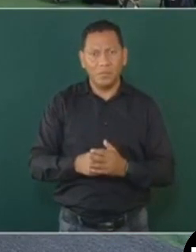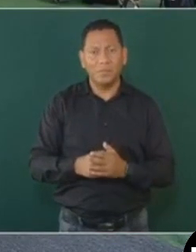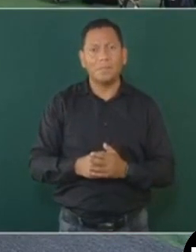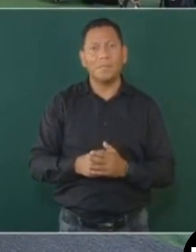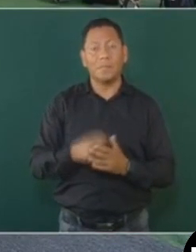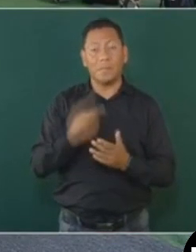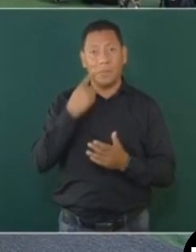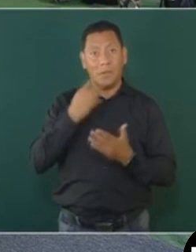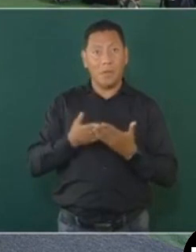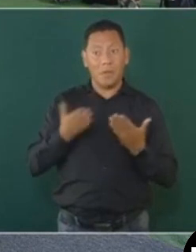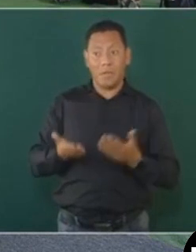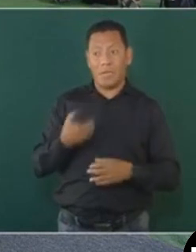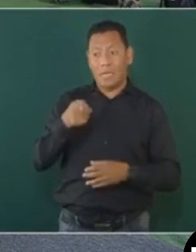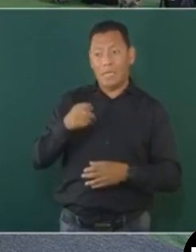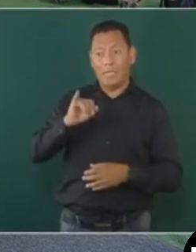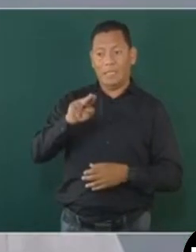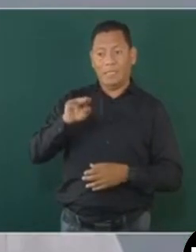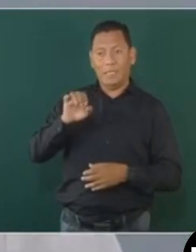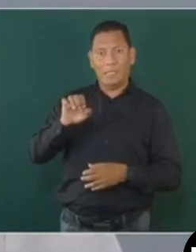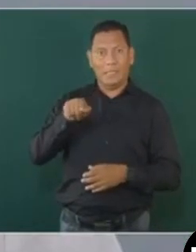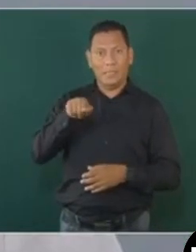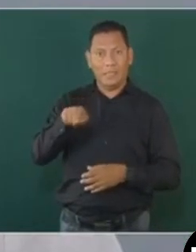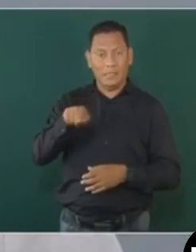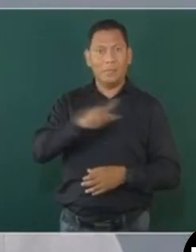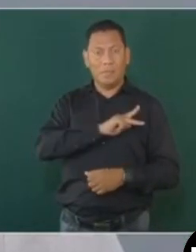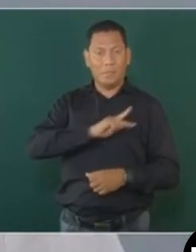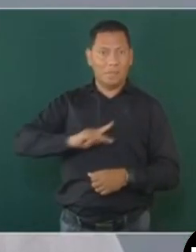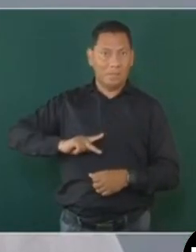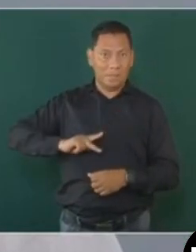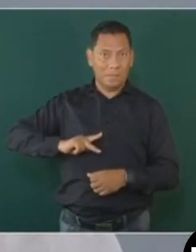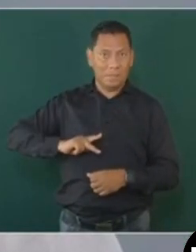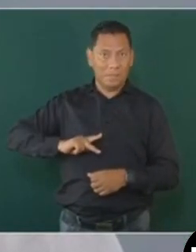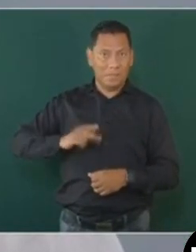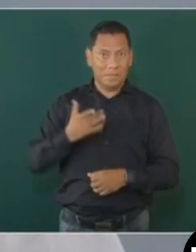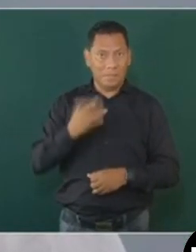el presidente del INE?